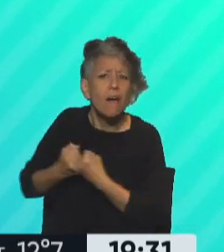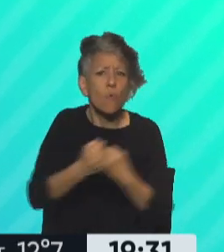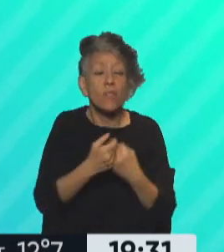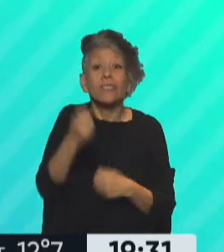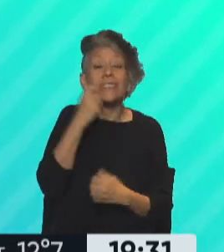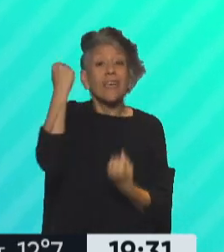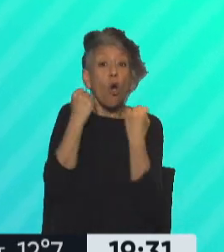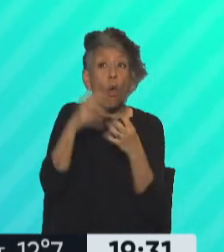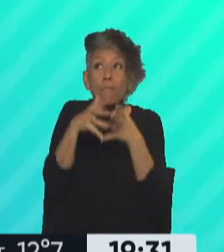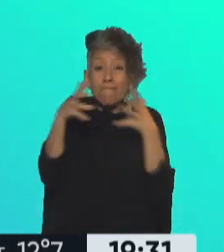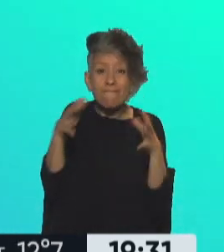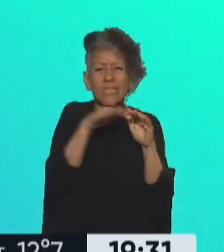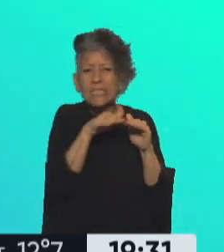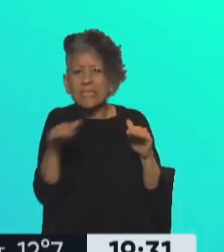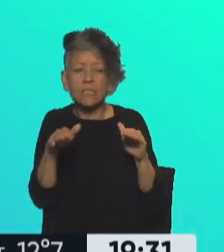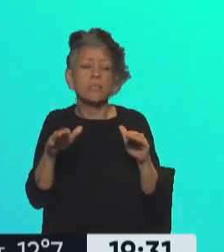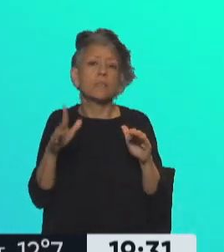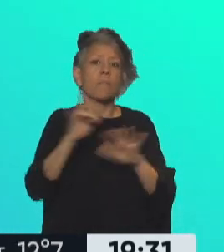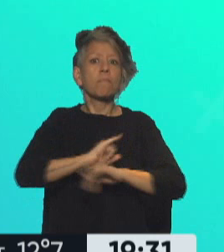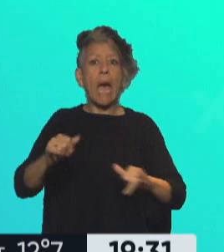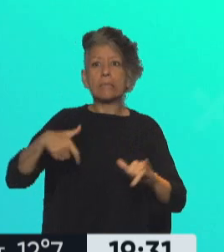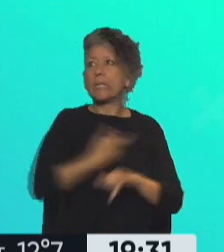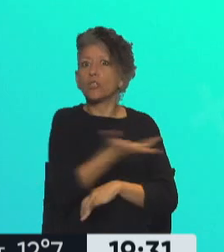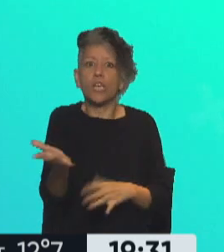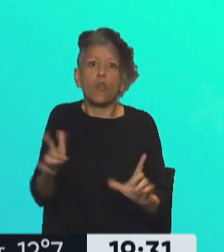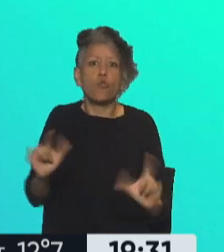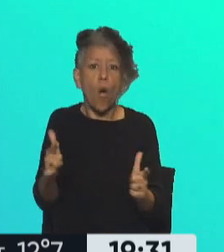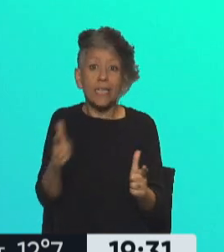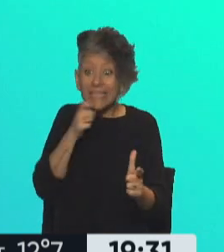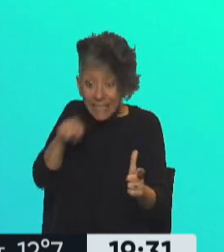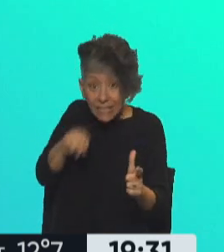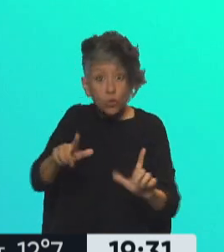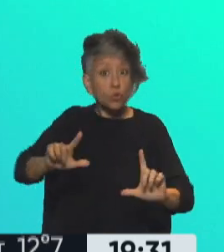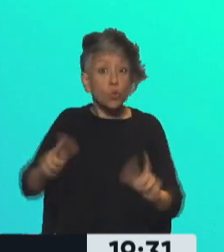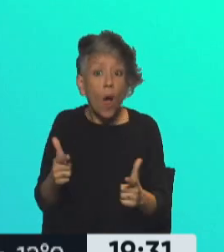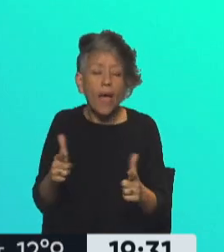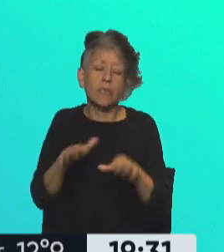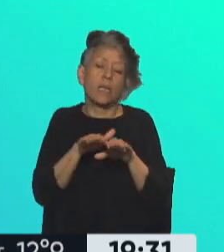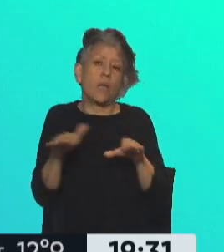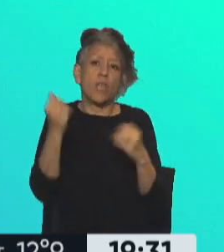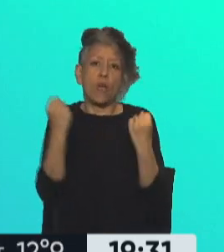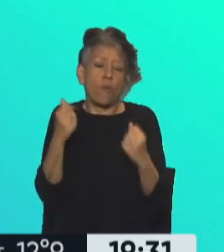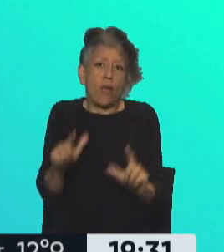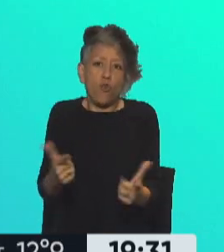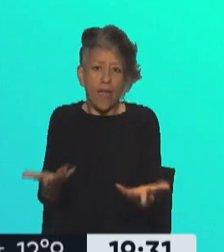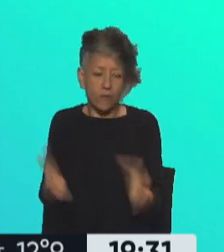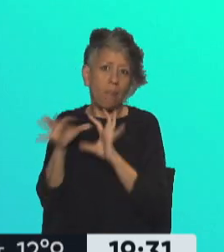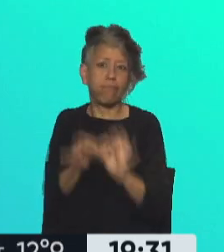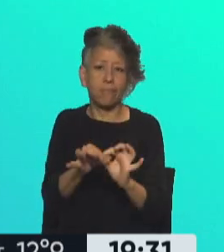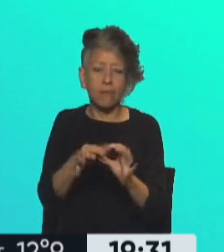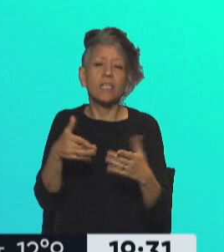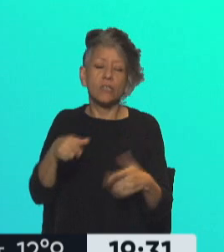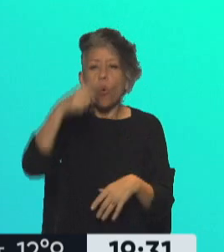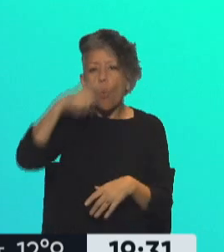no hay paz social y sin paz social no hay estabilidad macroeconómica, concluye el ministro de Economía, Sergio